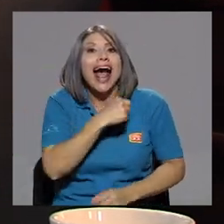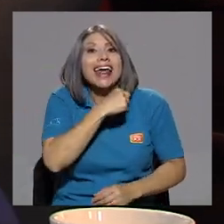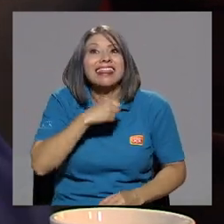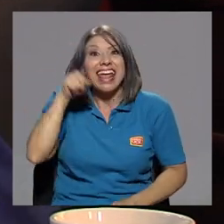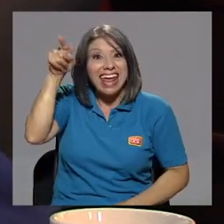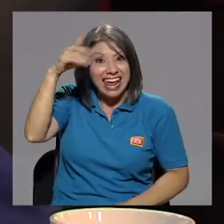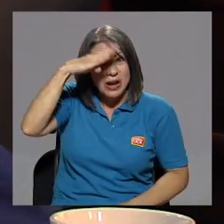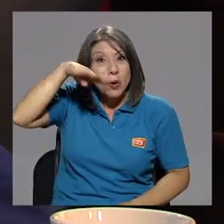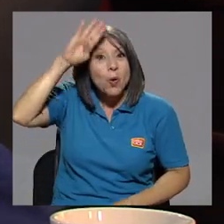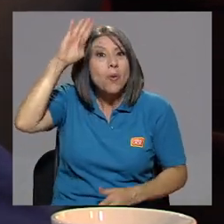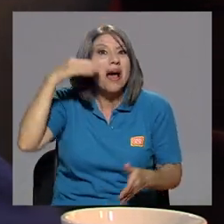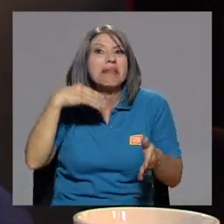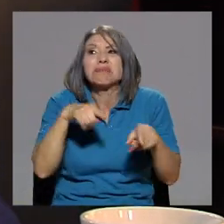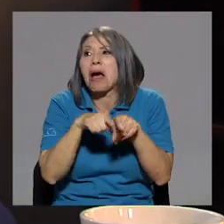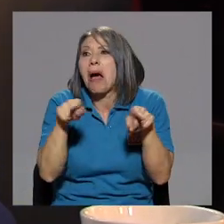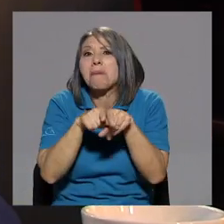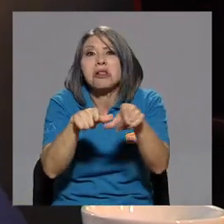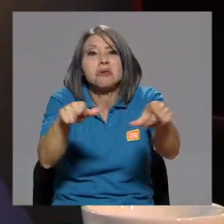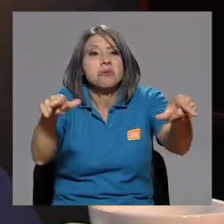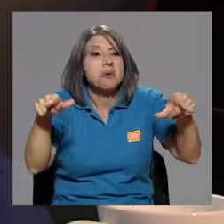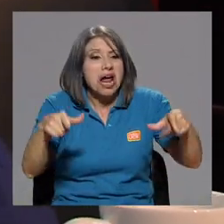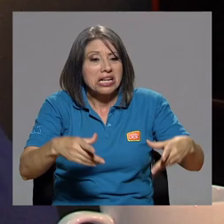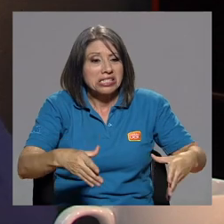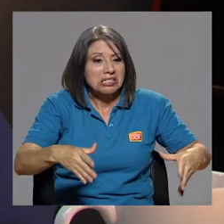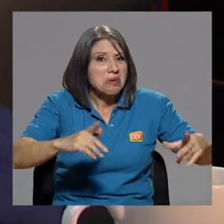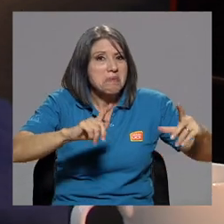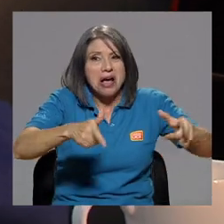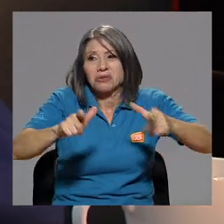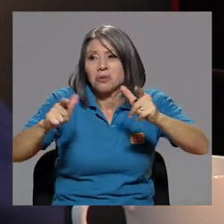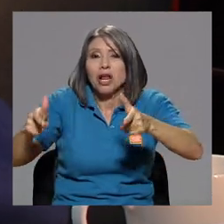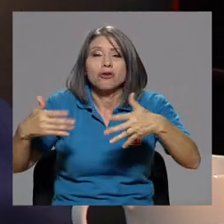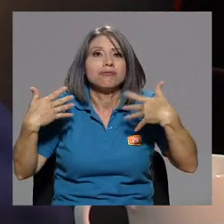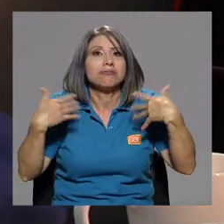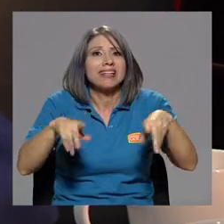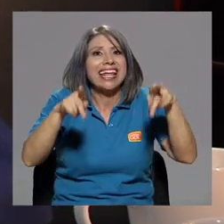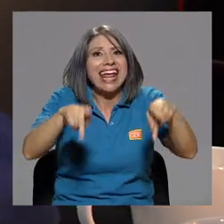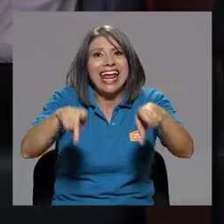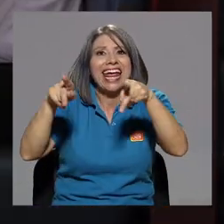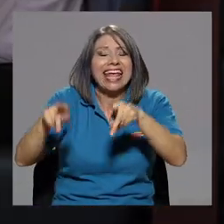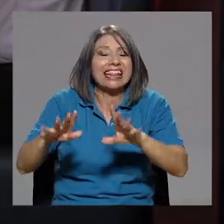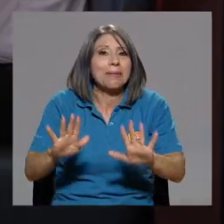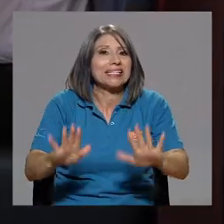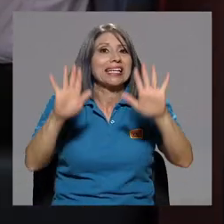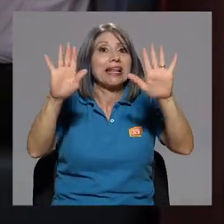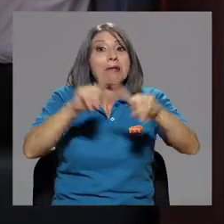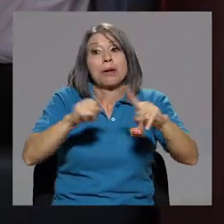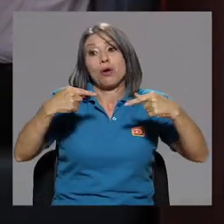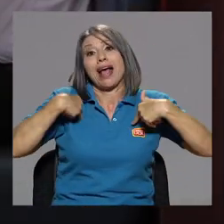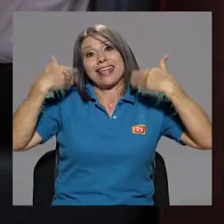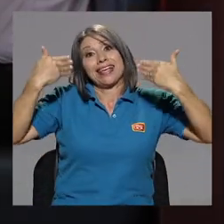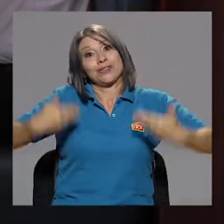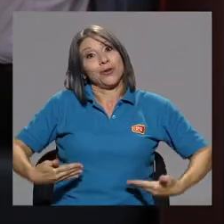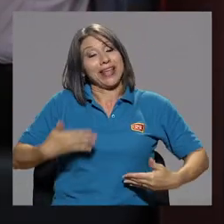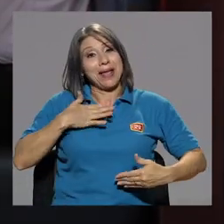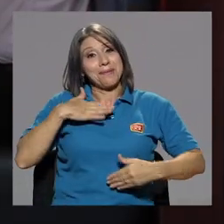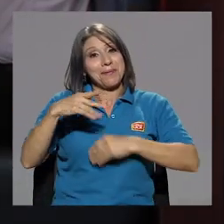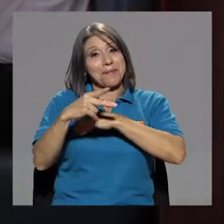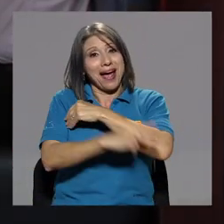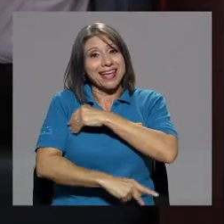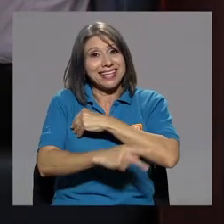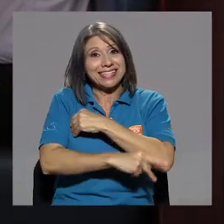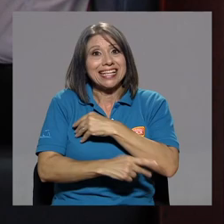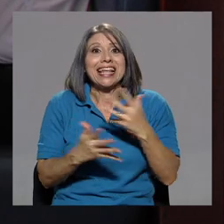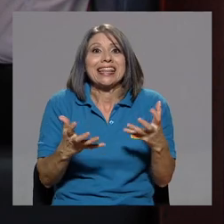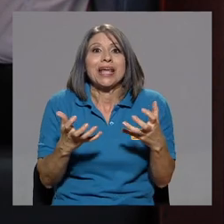hasta en los basureros. ¡Qué gente más increíble! Pero aquí estoy, en mi país,